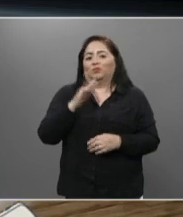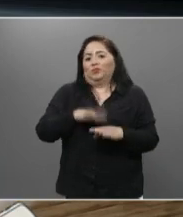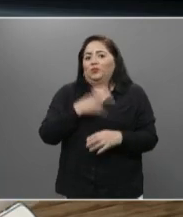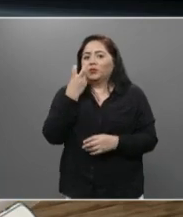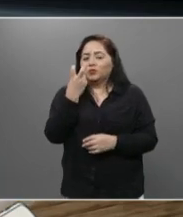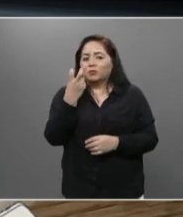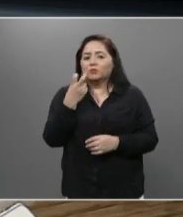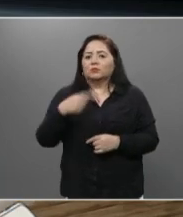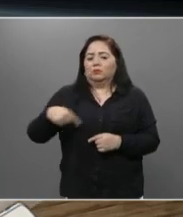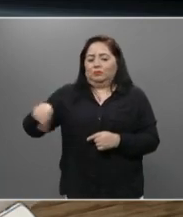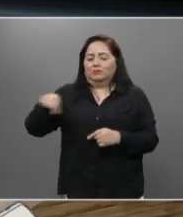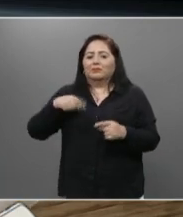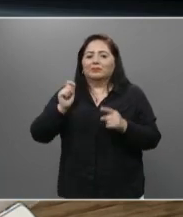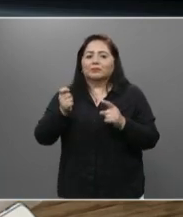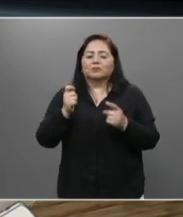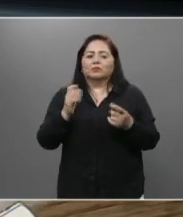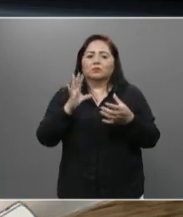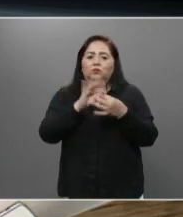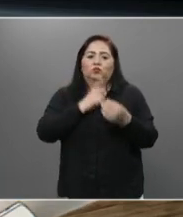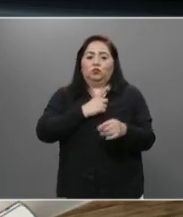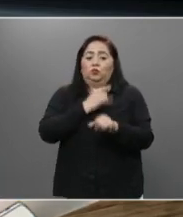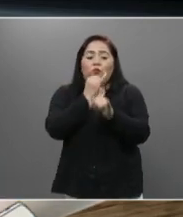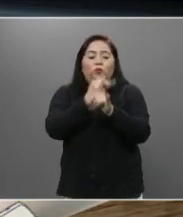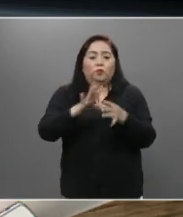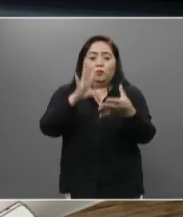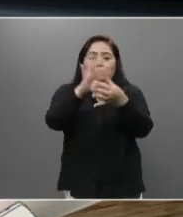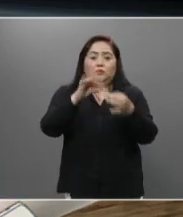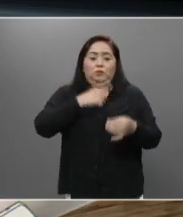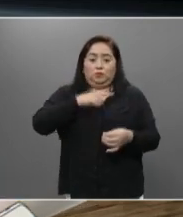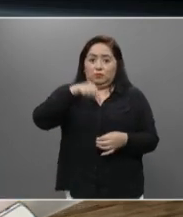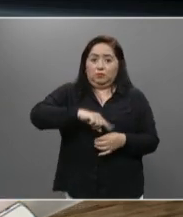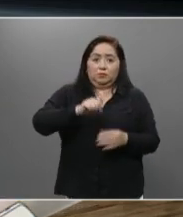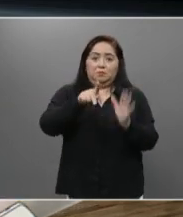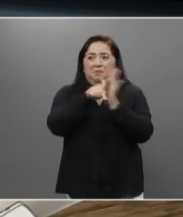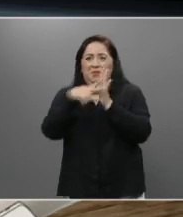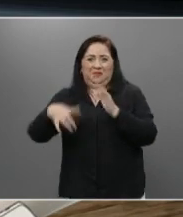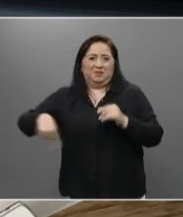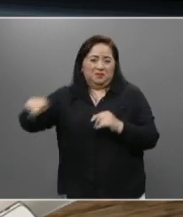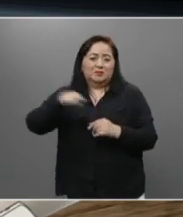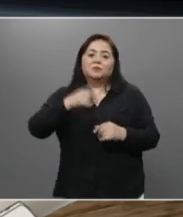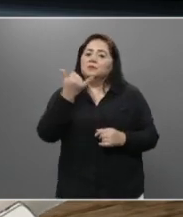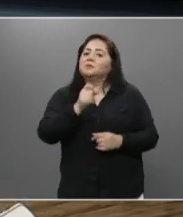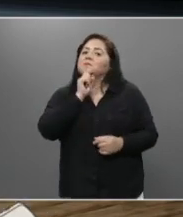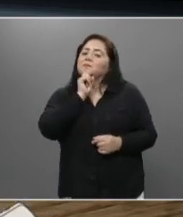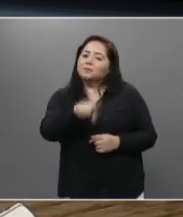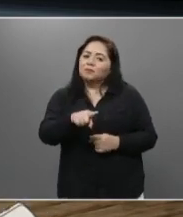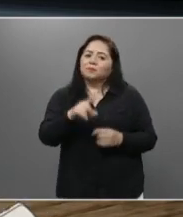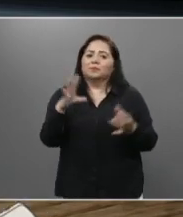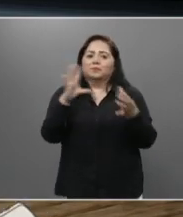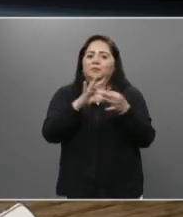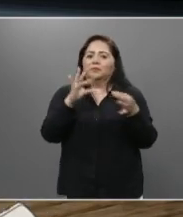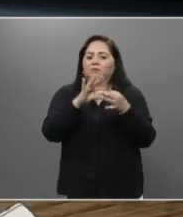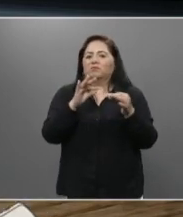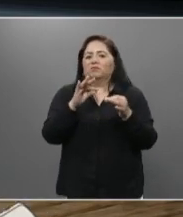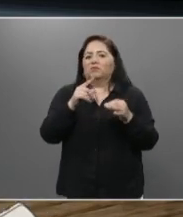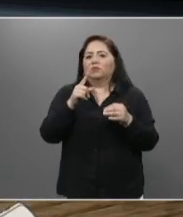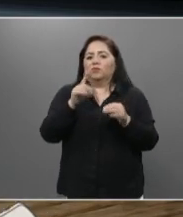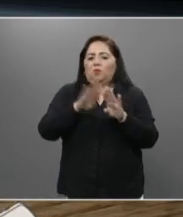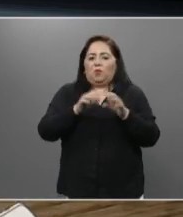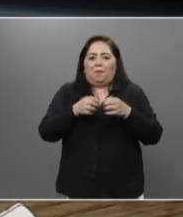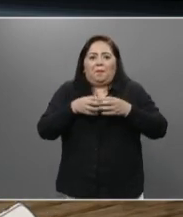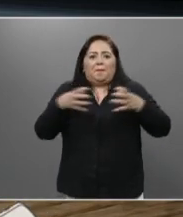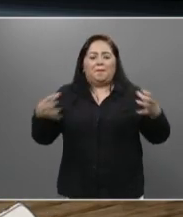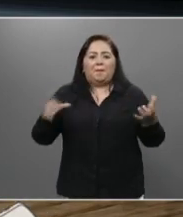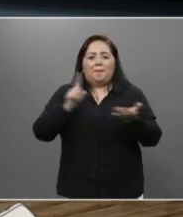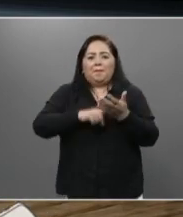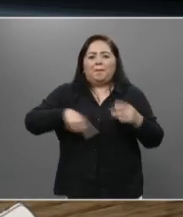por eso estamos no solamente informándole aquí en los periodistas, sino también se ha desplegado una